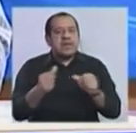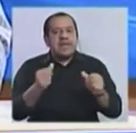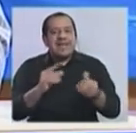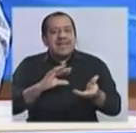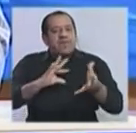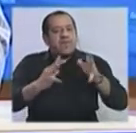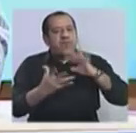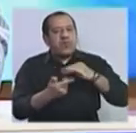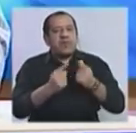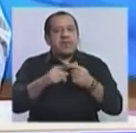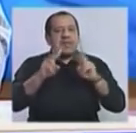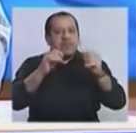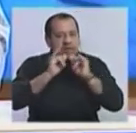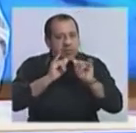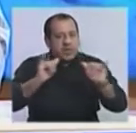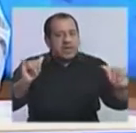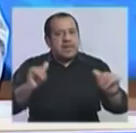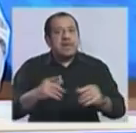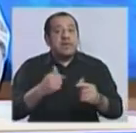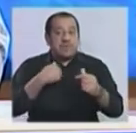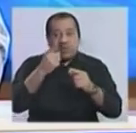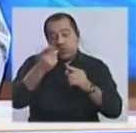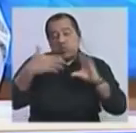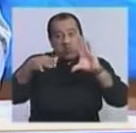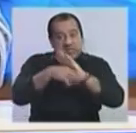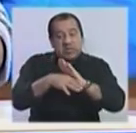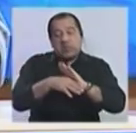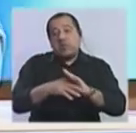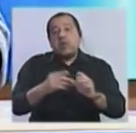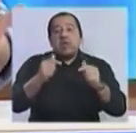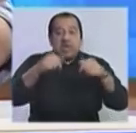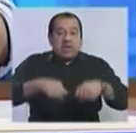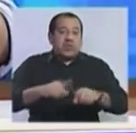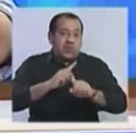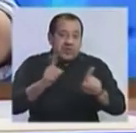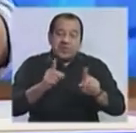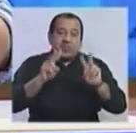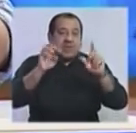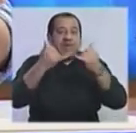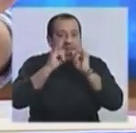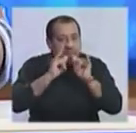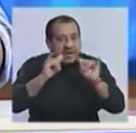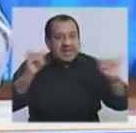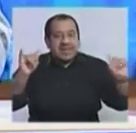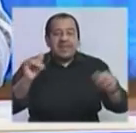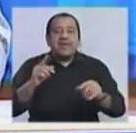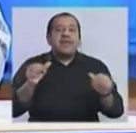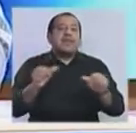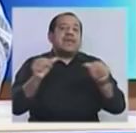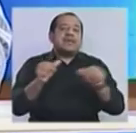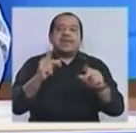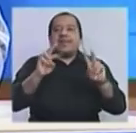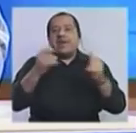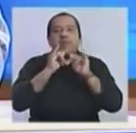formulación desde el Frente Amplio, coincido con lo que decía Bottinelli, esto ya no es un tema de marketing, de vender marcas, ¿verdad?